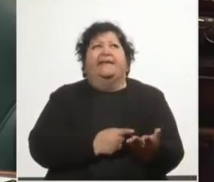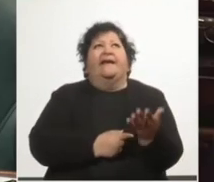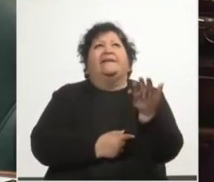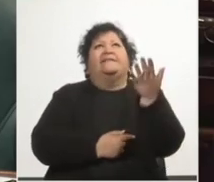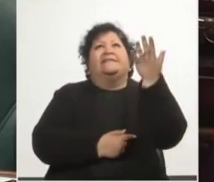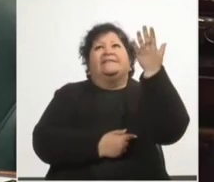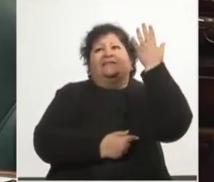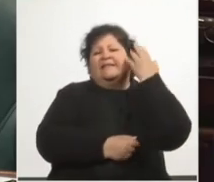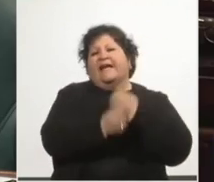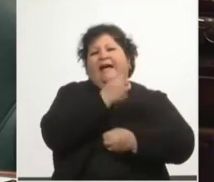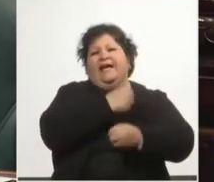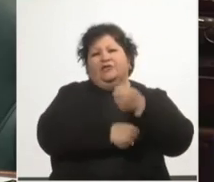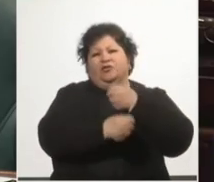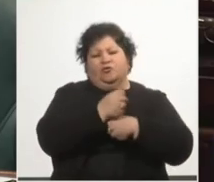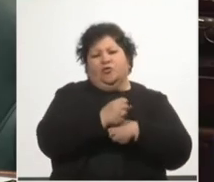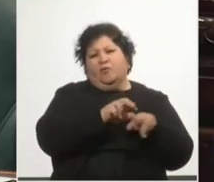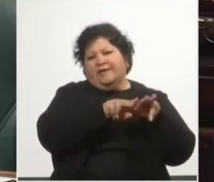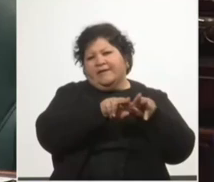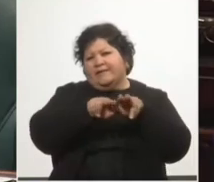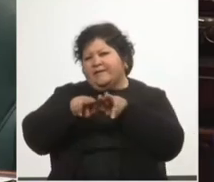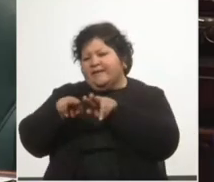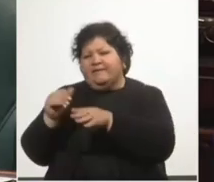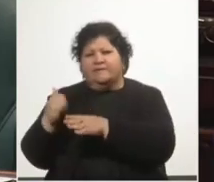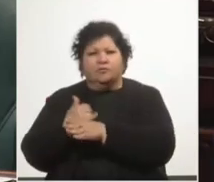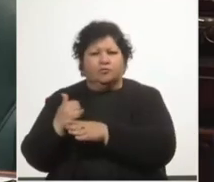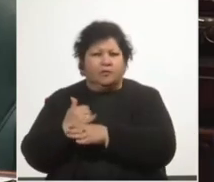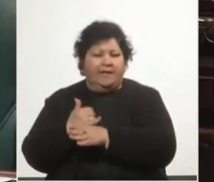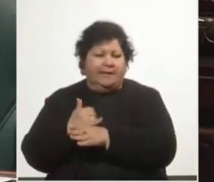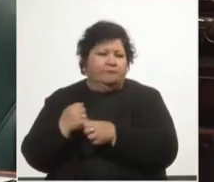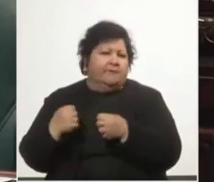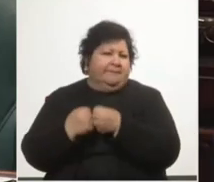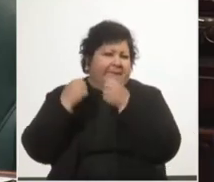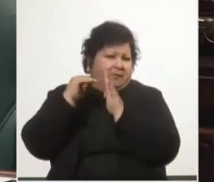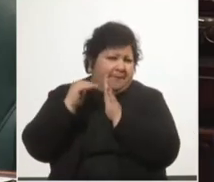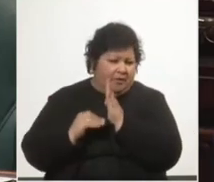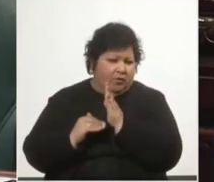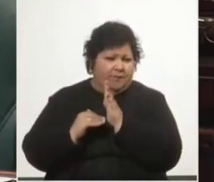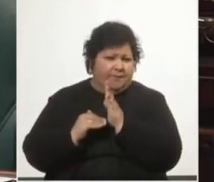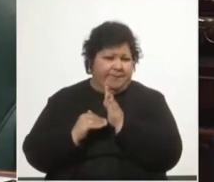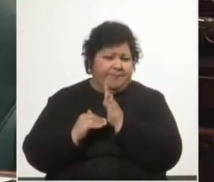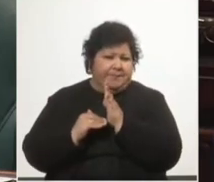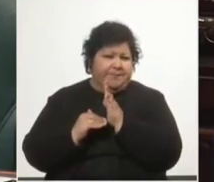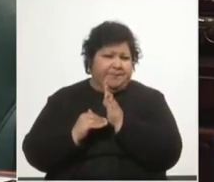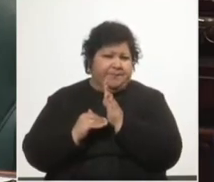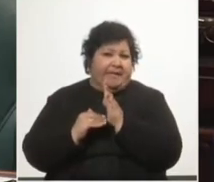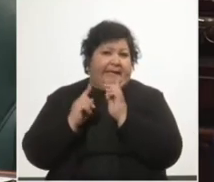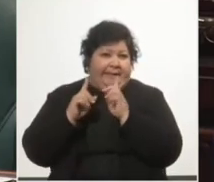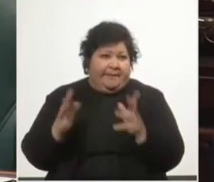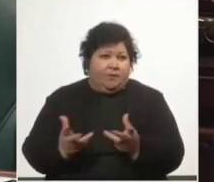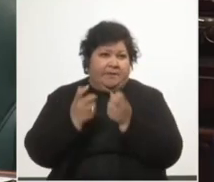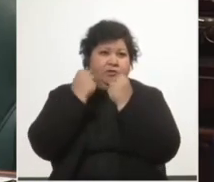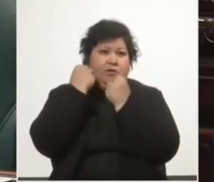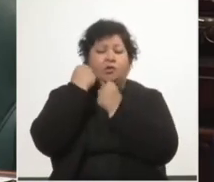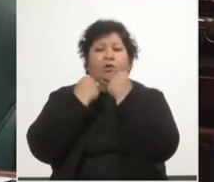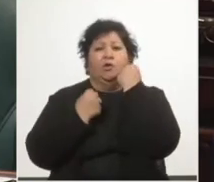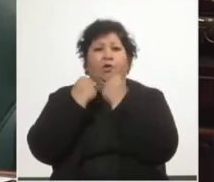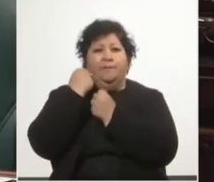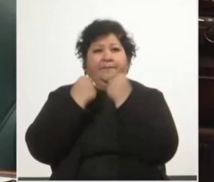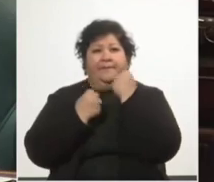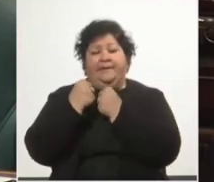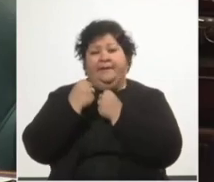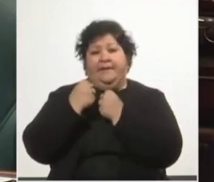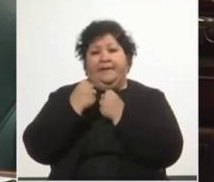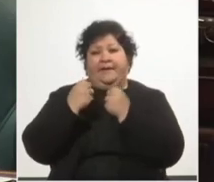como la estabilidad institucional, en un menor impacto del shock y una recuperación económica con mayor dinamismo.